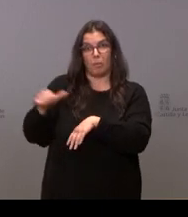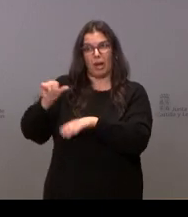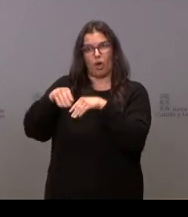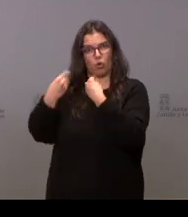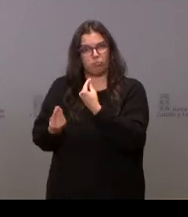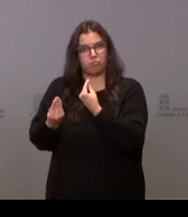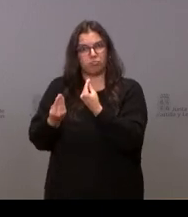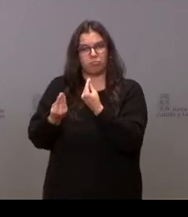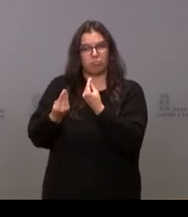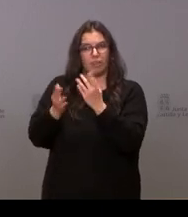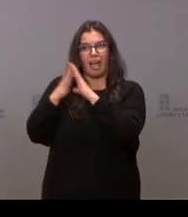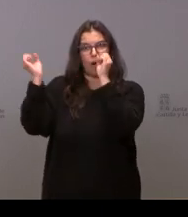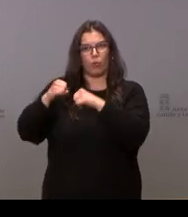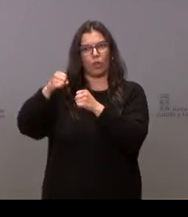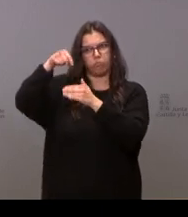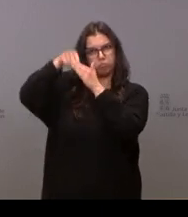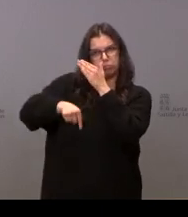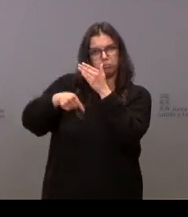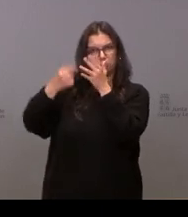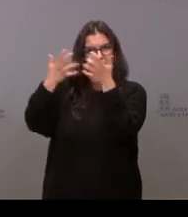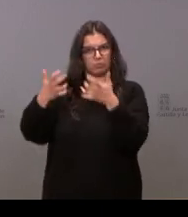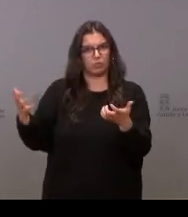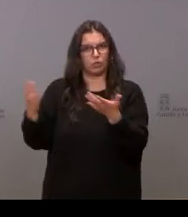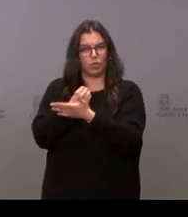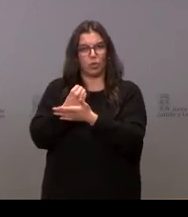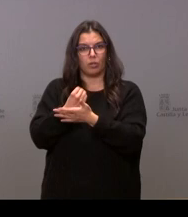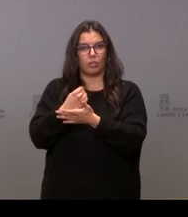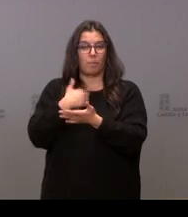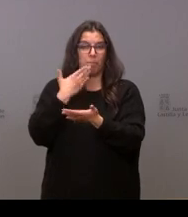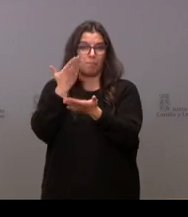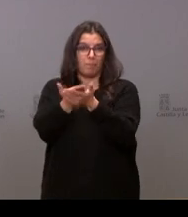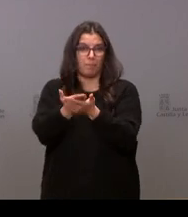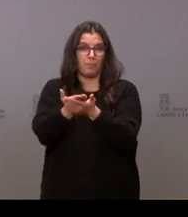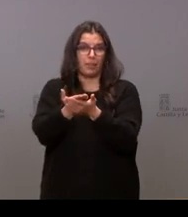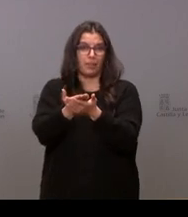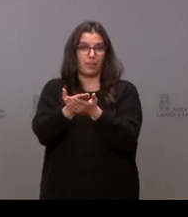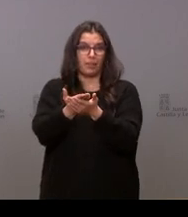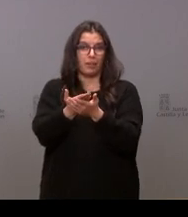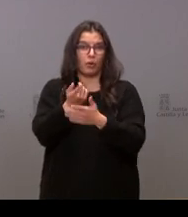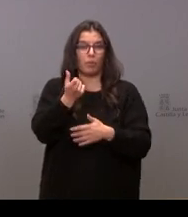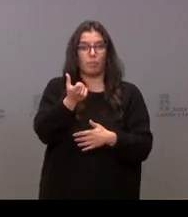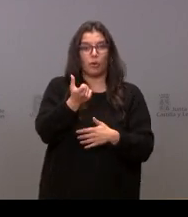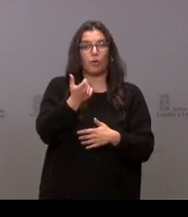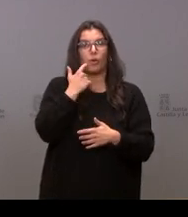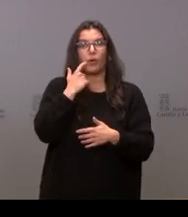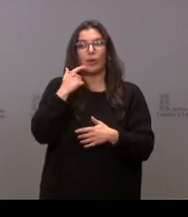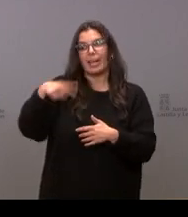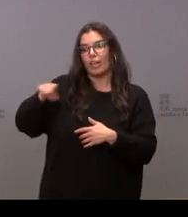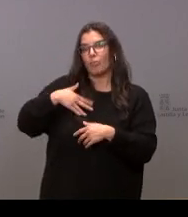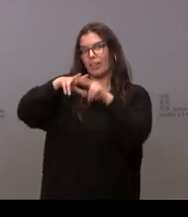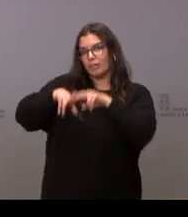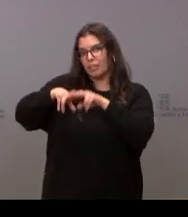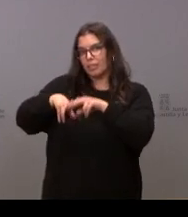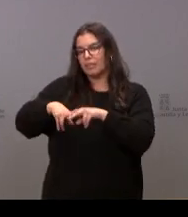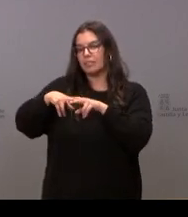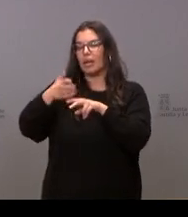de los acuerdos adoptados del Consejo de Gobierno bueno se tiene tiempo un poco para revisar y si cabe alguna duda de esos